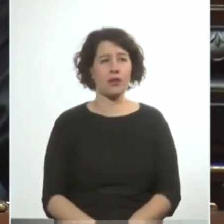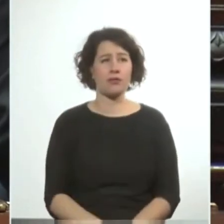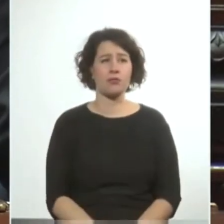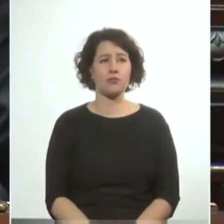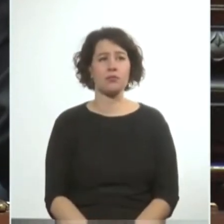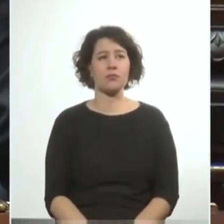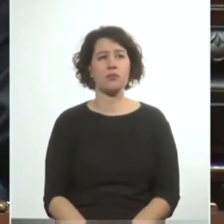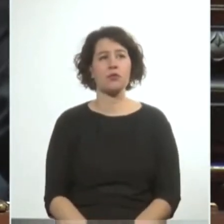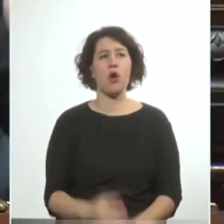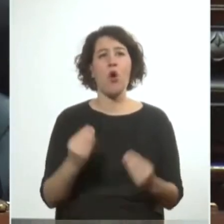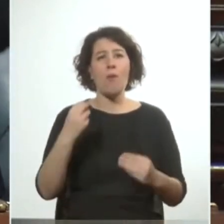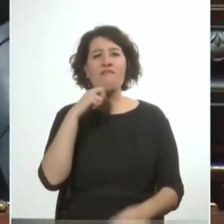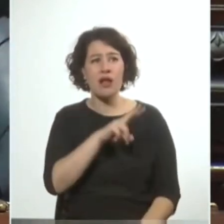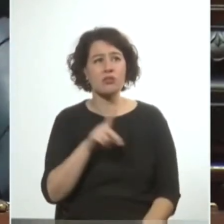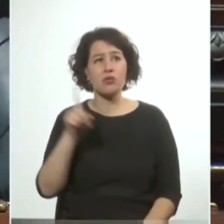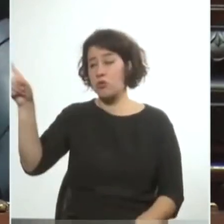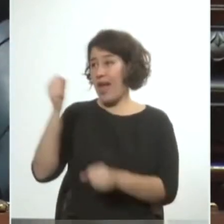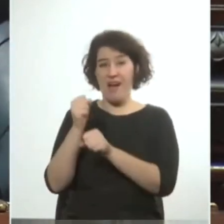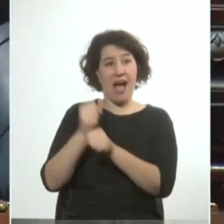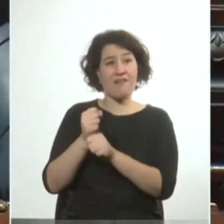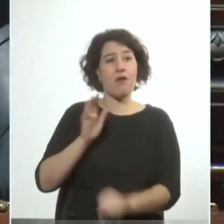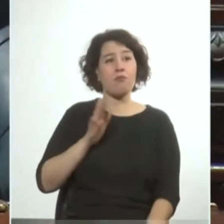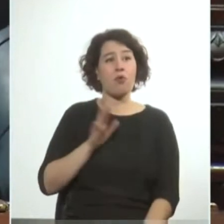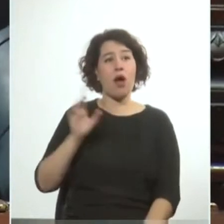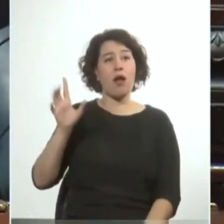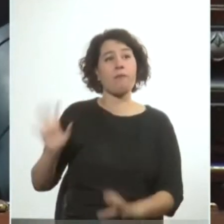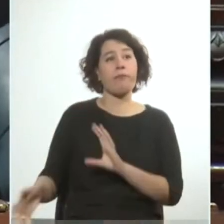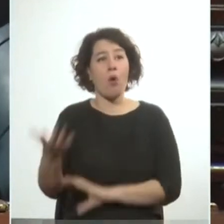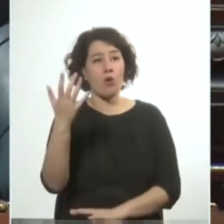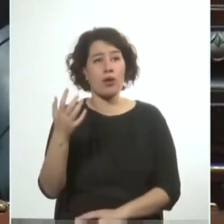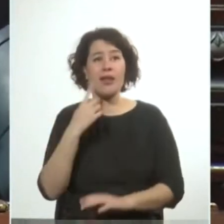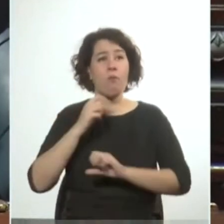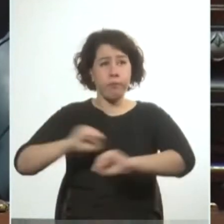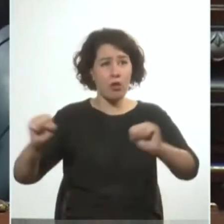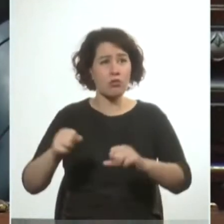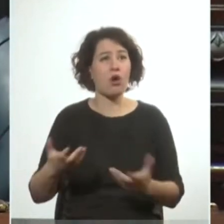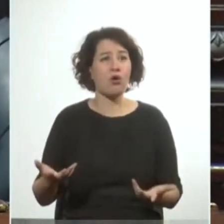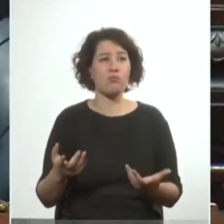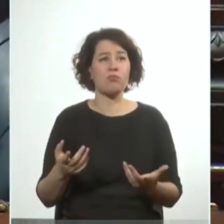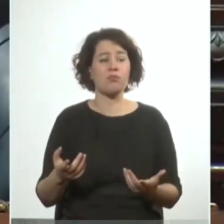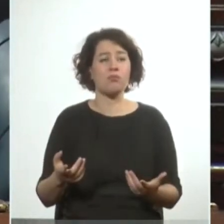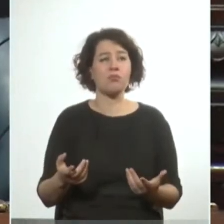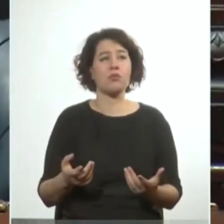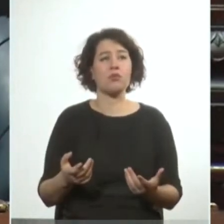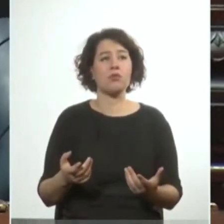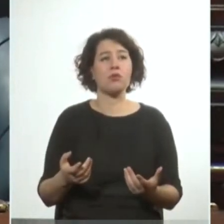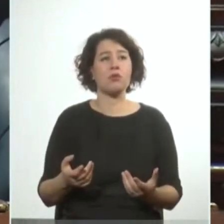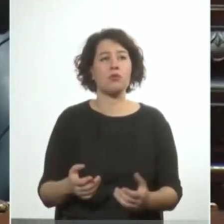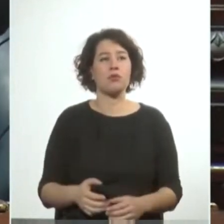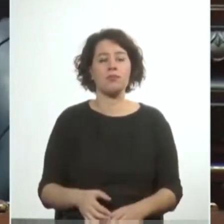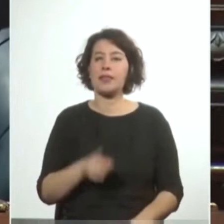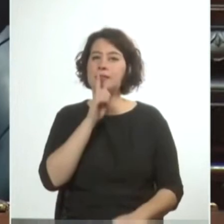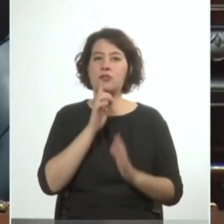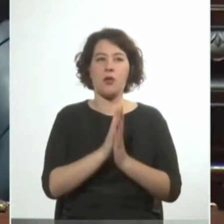¿cómo que es falso? la que trabajaba en el bowling cuando explotó no, no cuando explotó